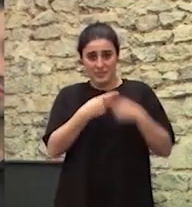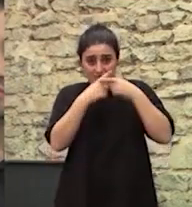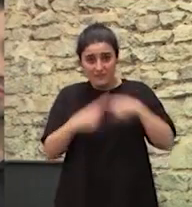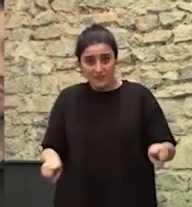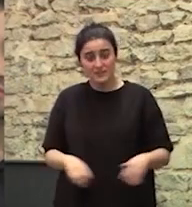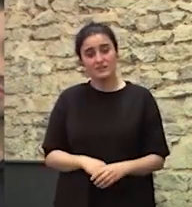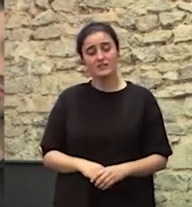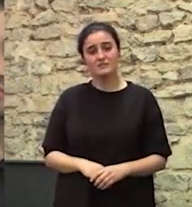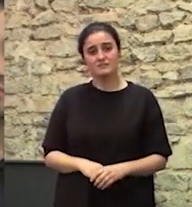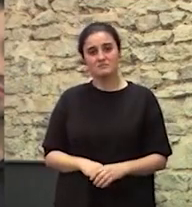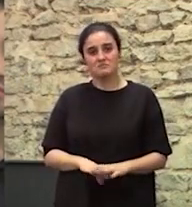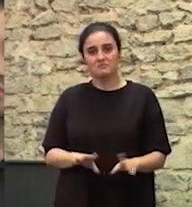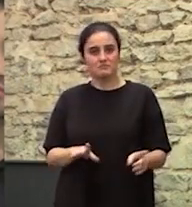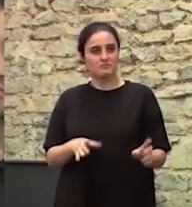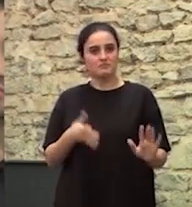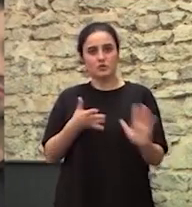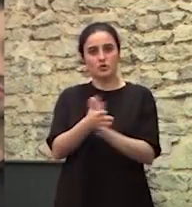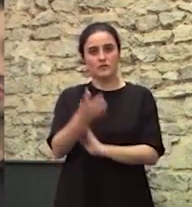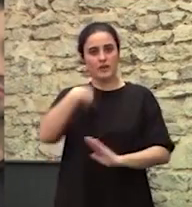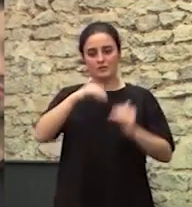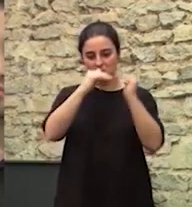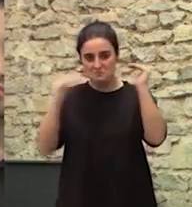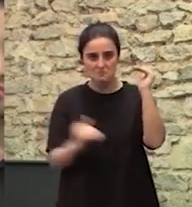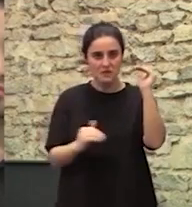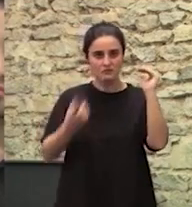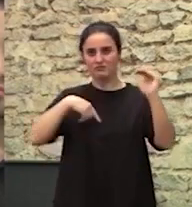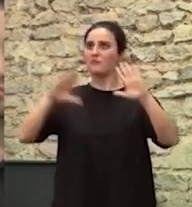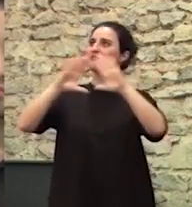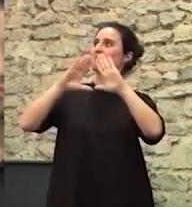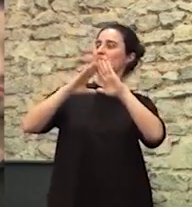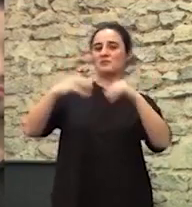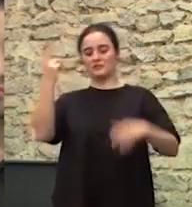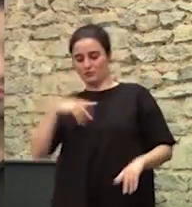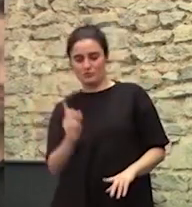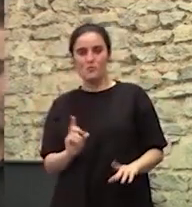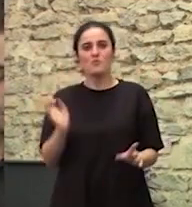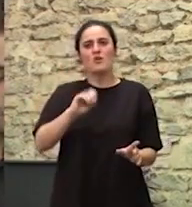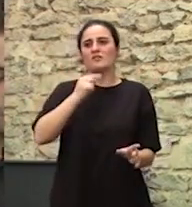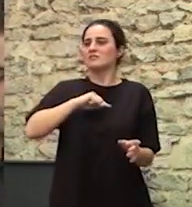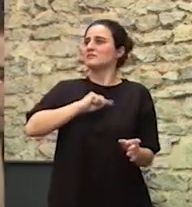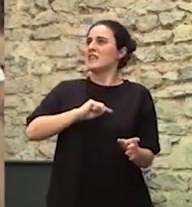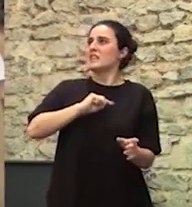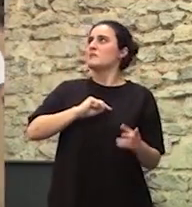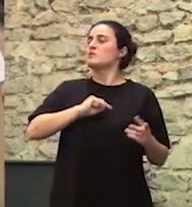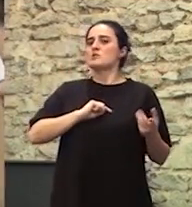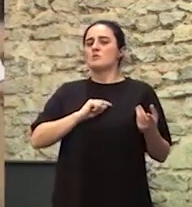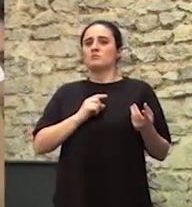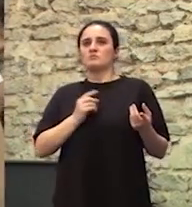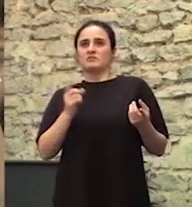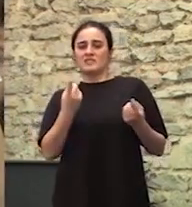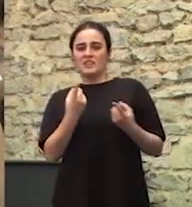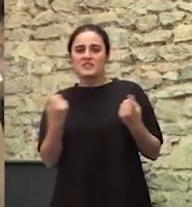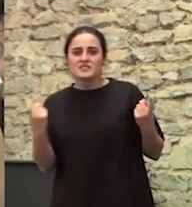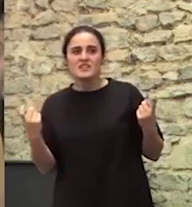Pero eso no quiere decir que seamos menos O que no seamos feministas O que no sintamos las mismas